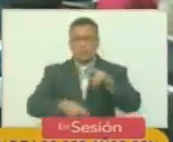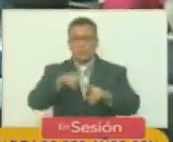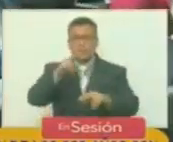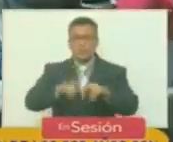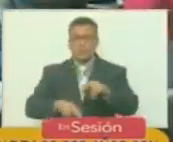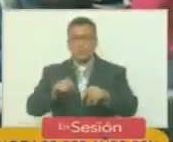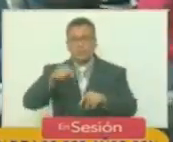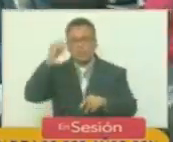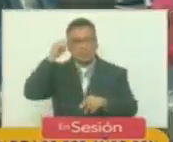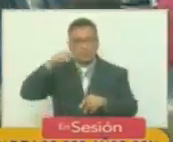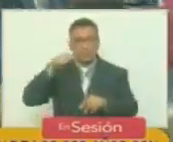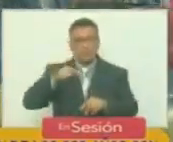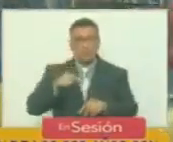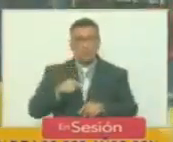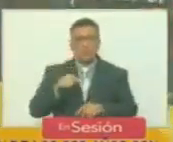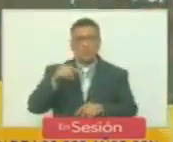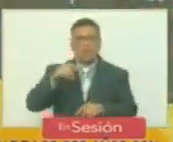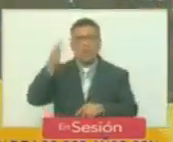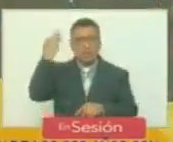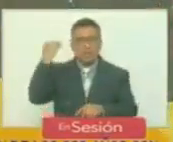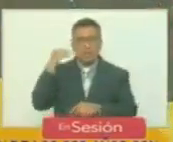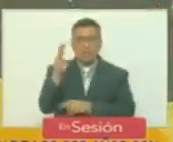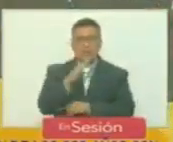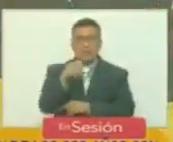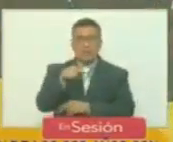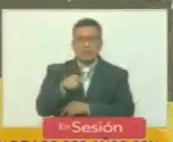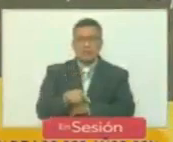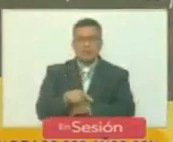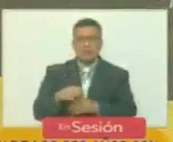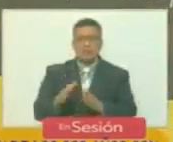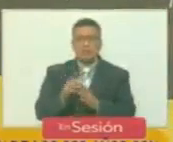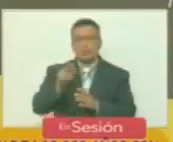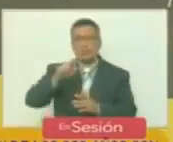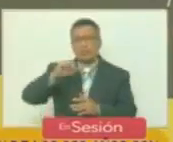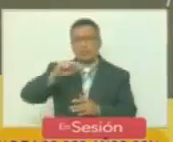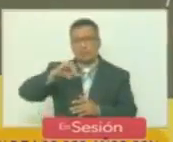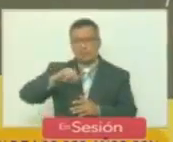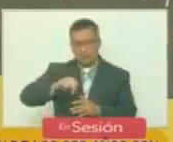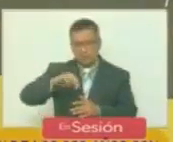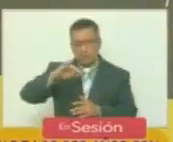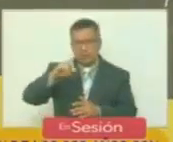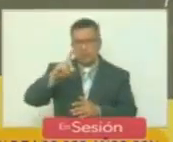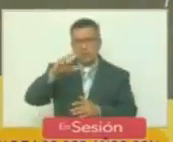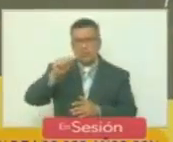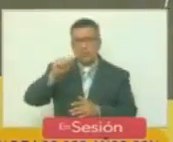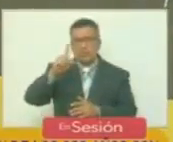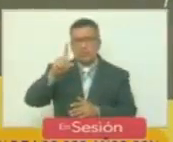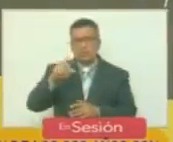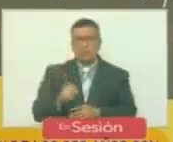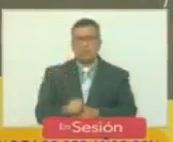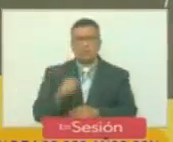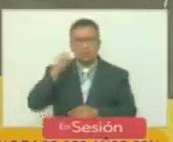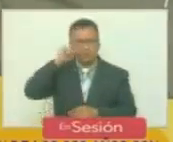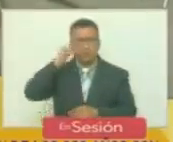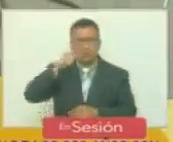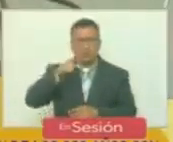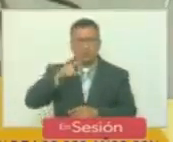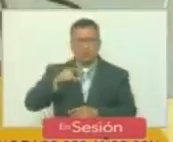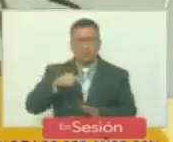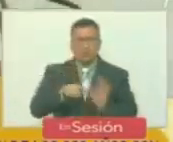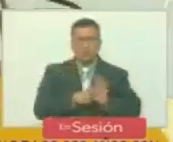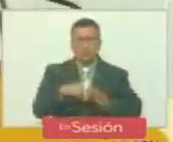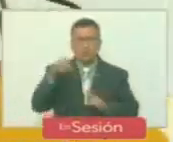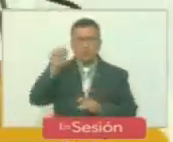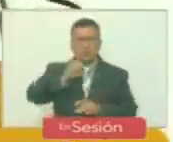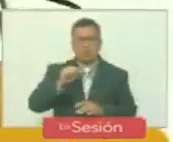lo que hoy día es el panteón que antes era la iglesia de la Santísima Trinidad. Siendo la razón por la cual le pone a